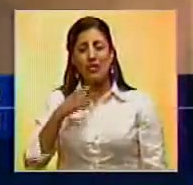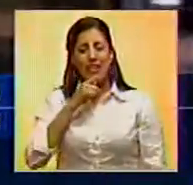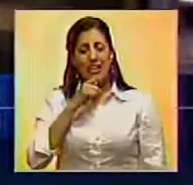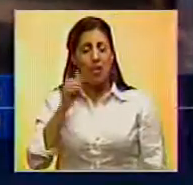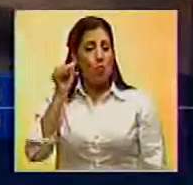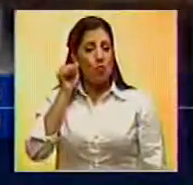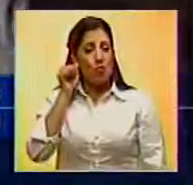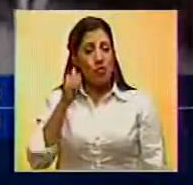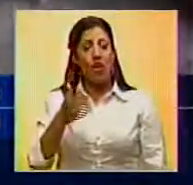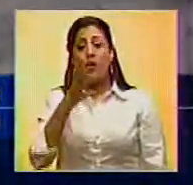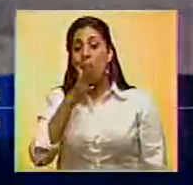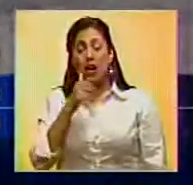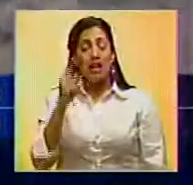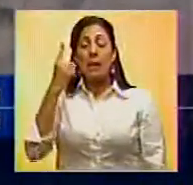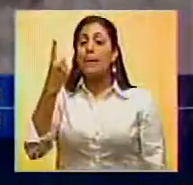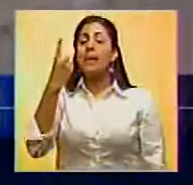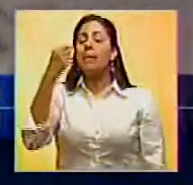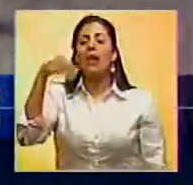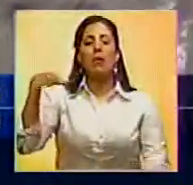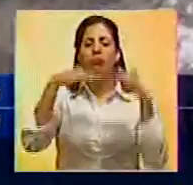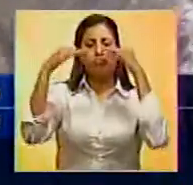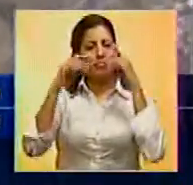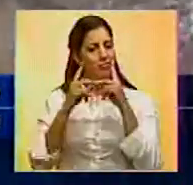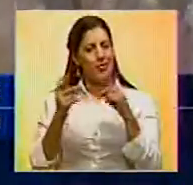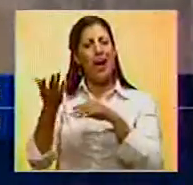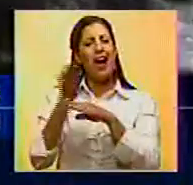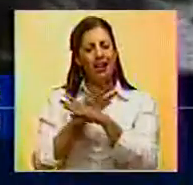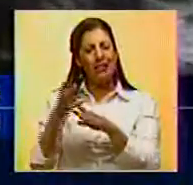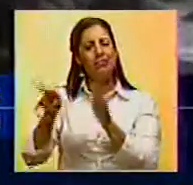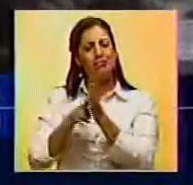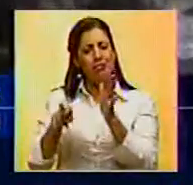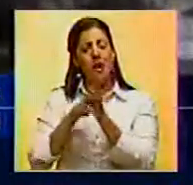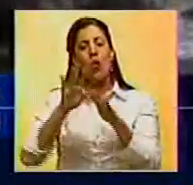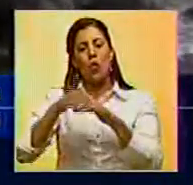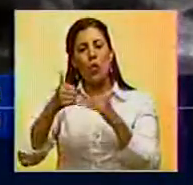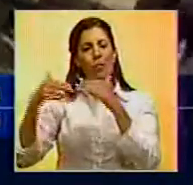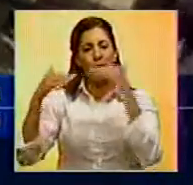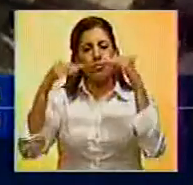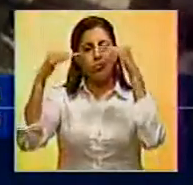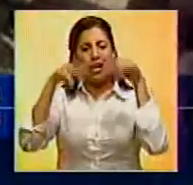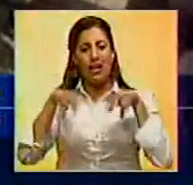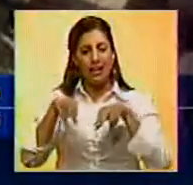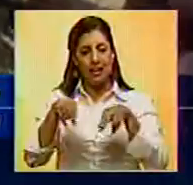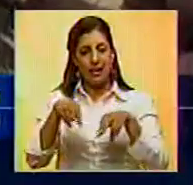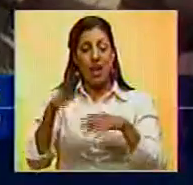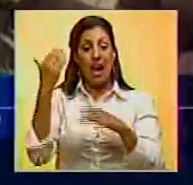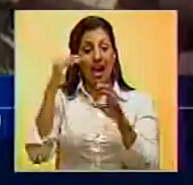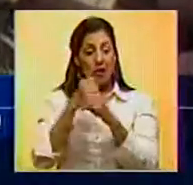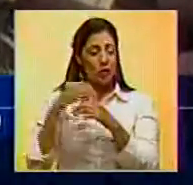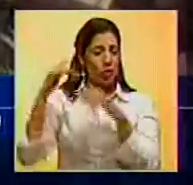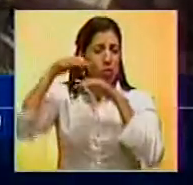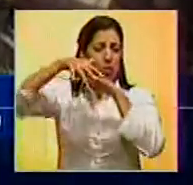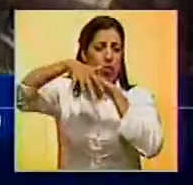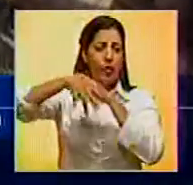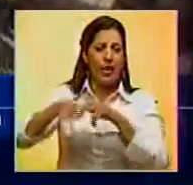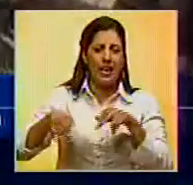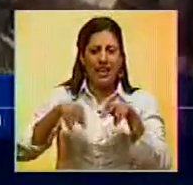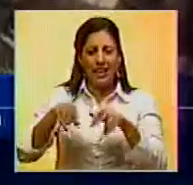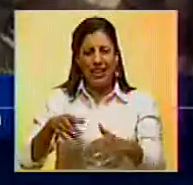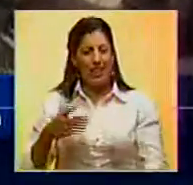aseguraron que no es la primera vez que se inundan sus viviendas por la crecida del río. Anoche se nos desbordó el río,